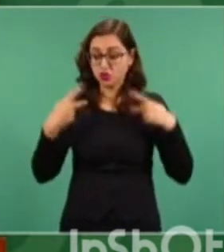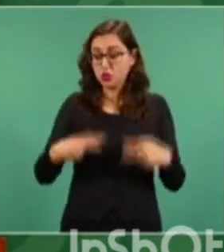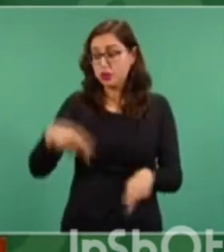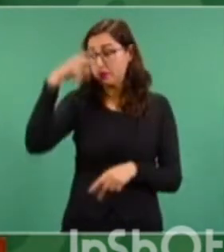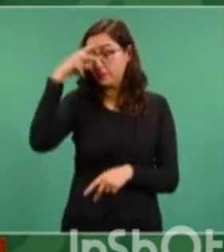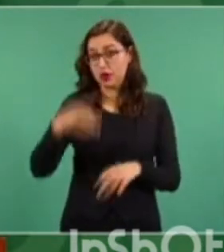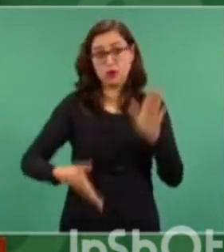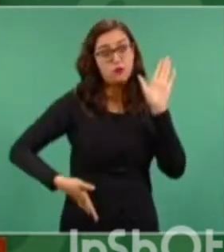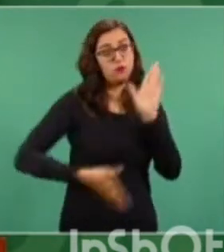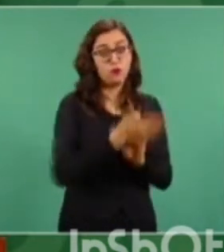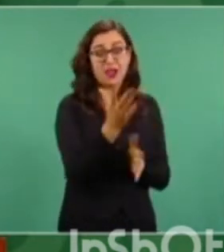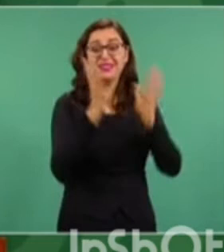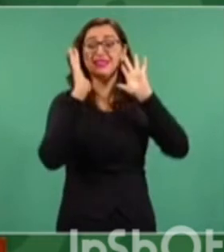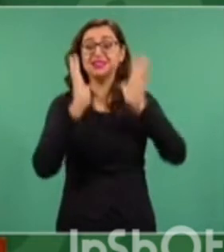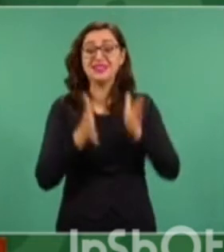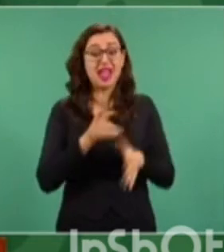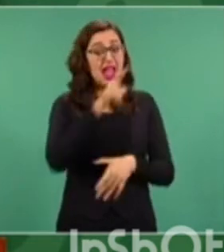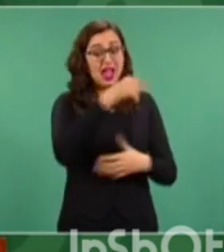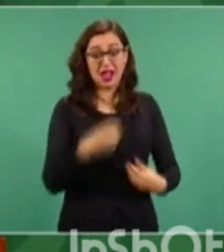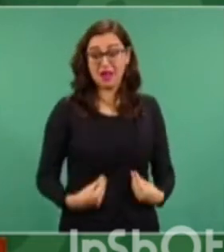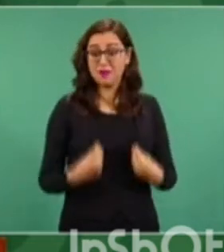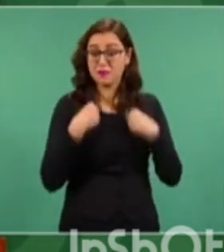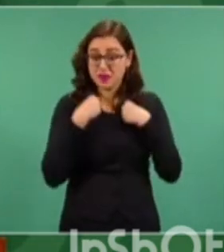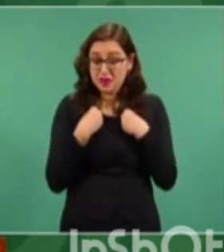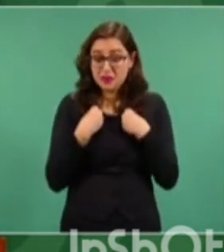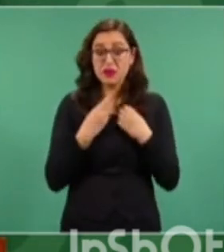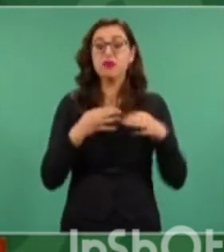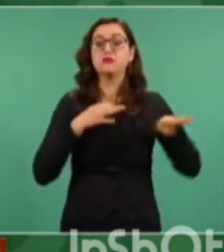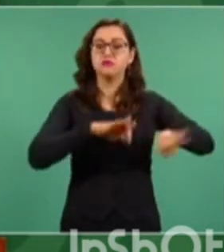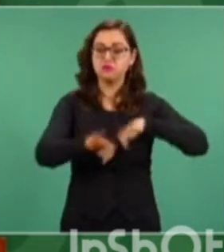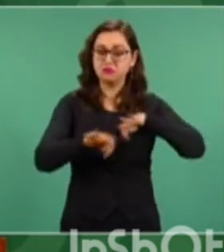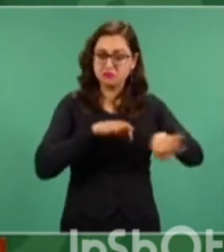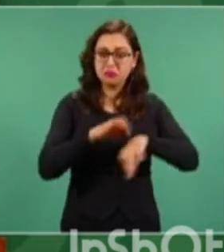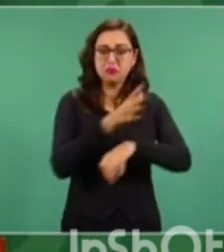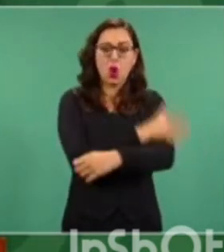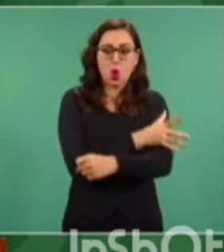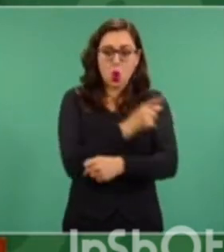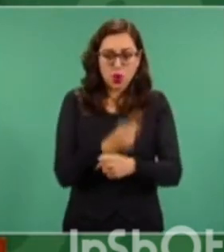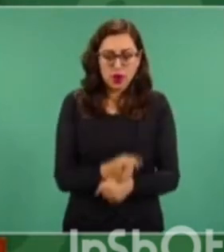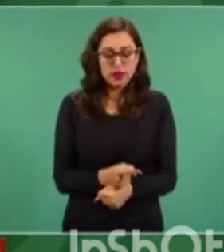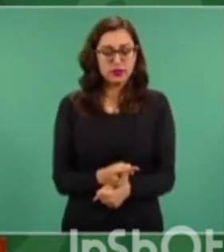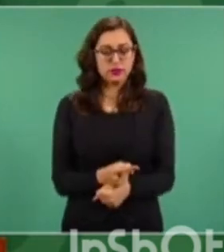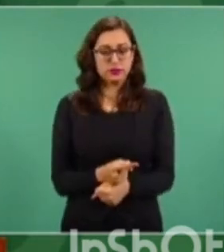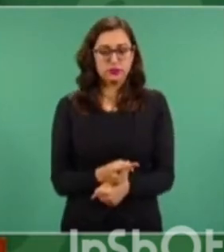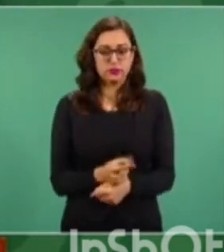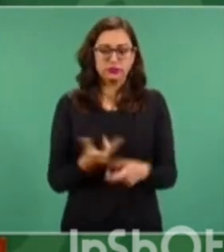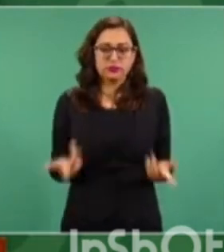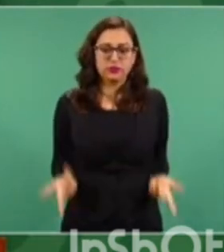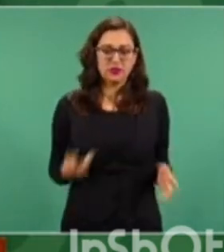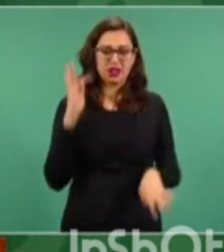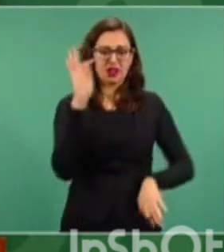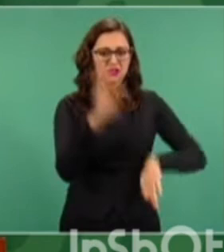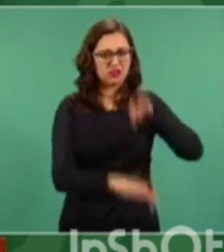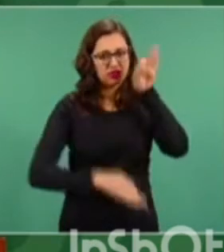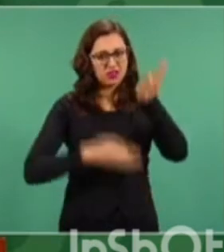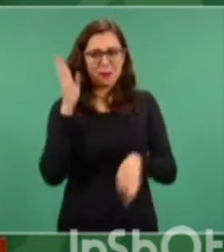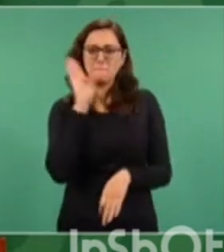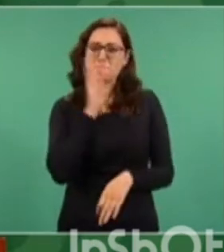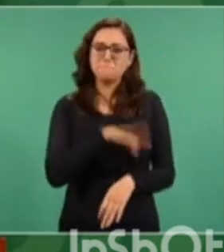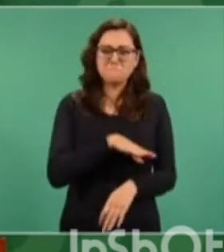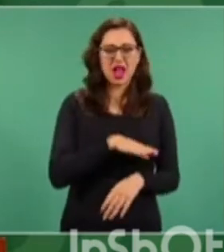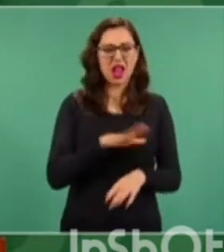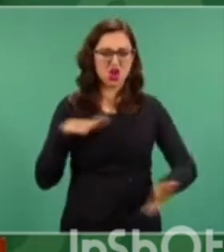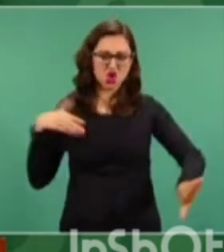honradamente en ese país y que en vez del maltrato, la